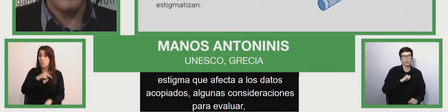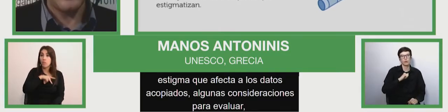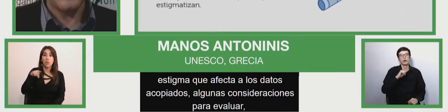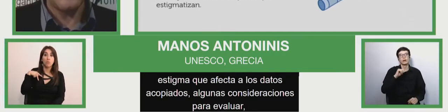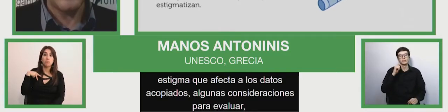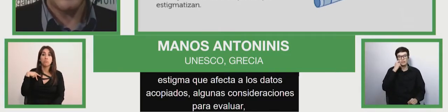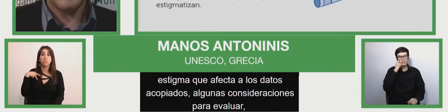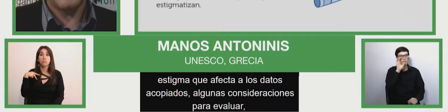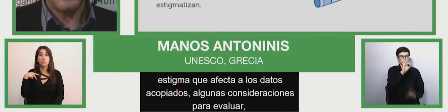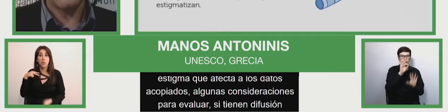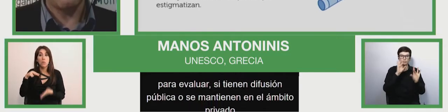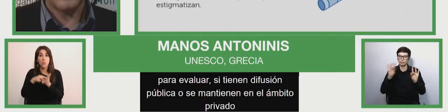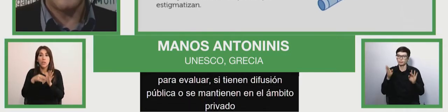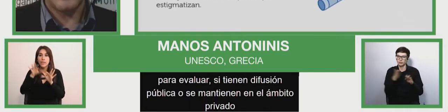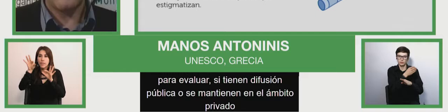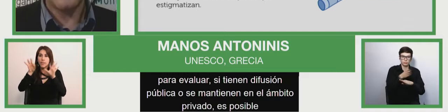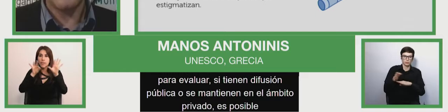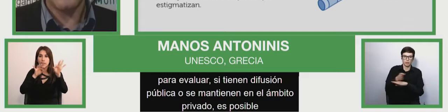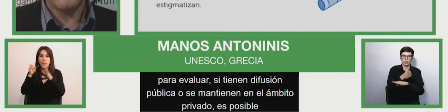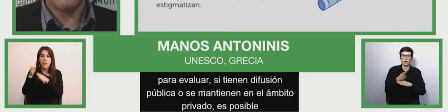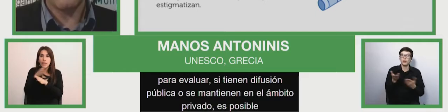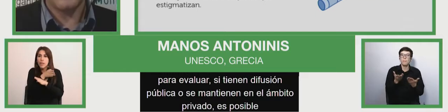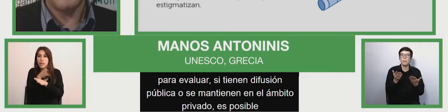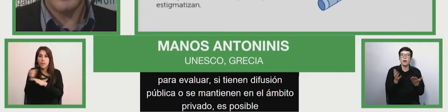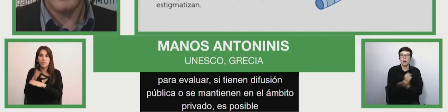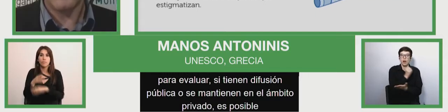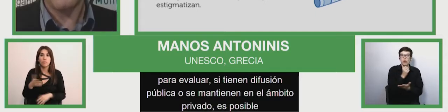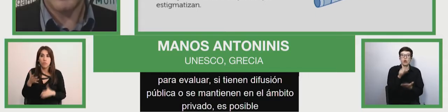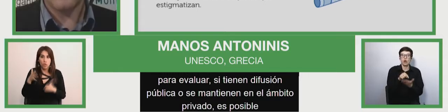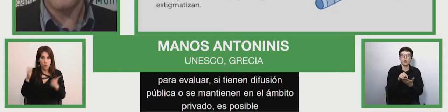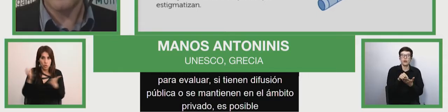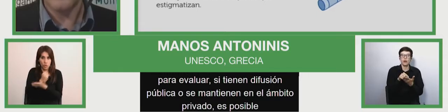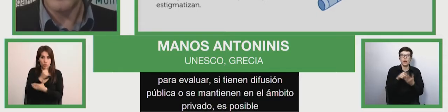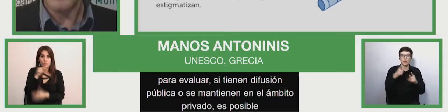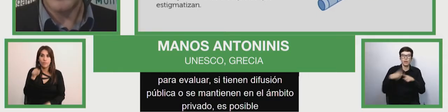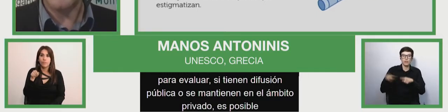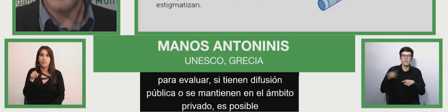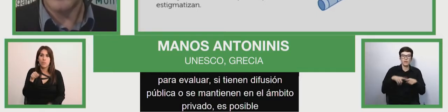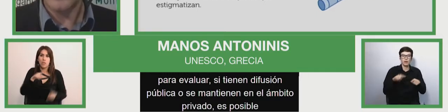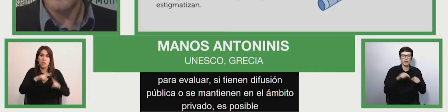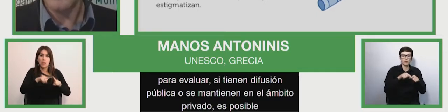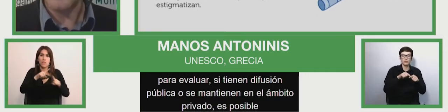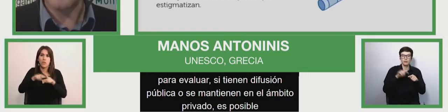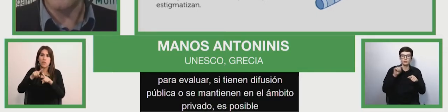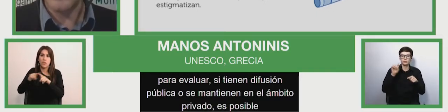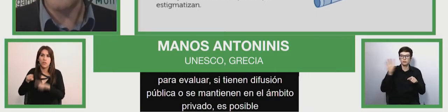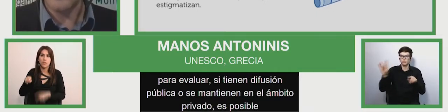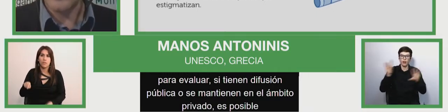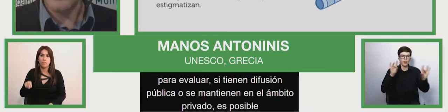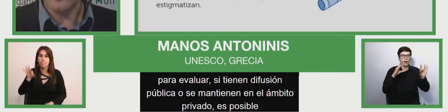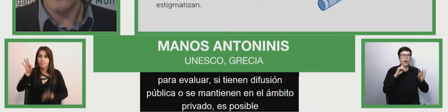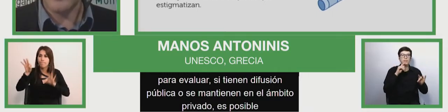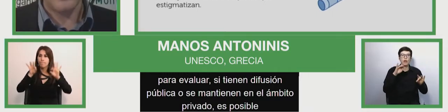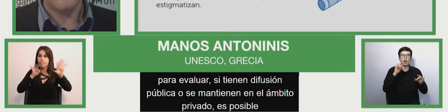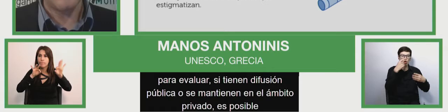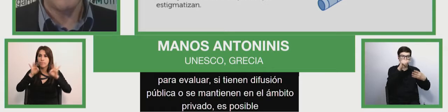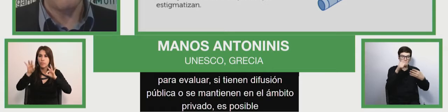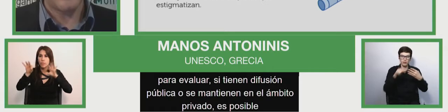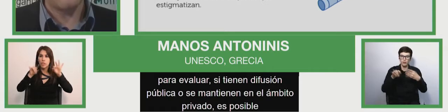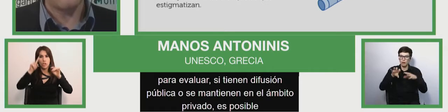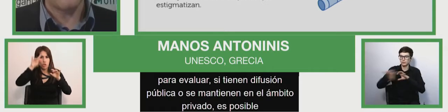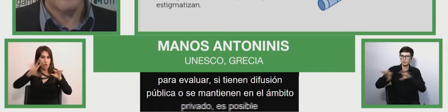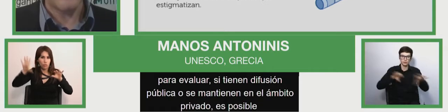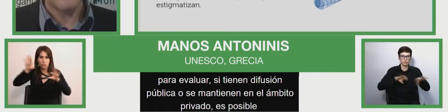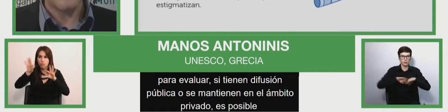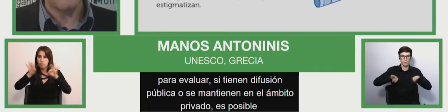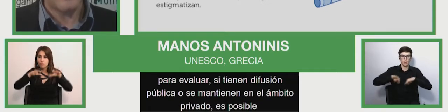minimizar el impacto potencialmente perjudicial de los diagnósticos, etiquetas y categorías de modo que sirvan para